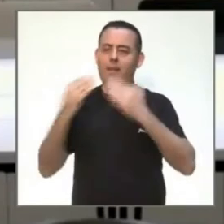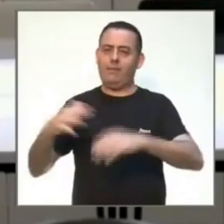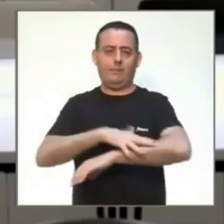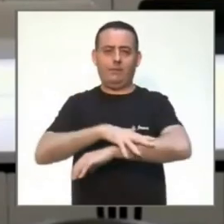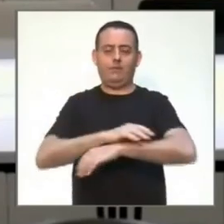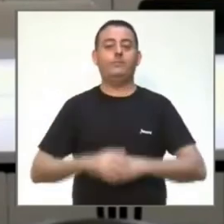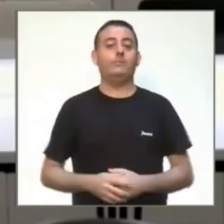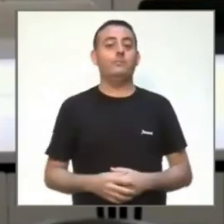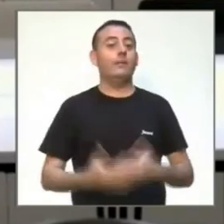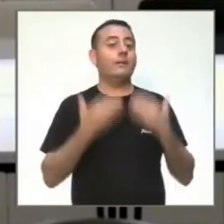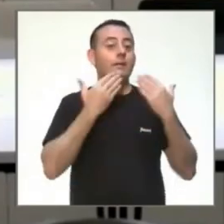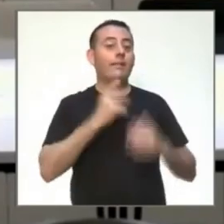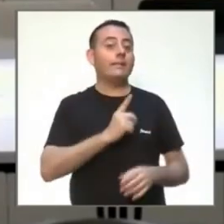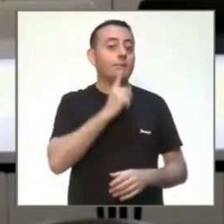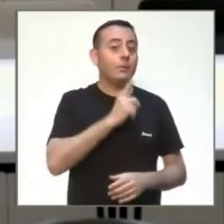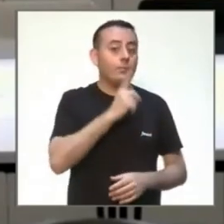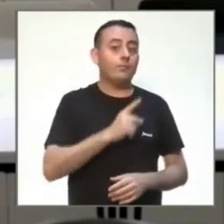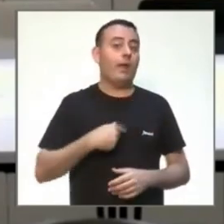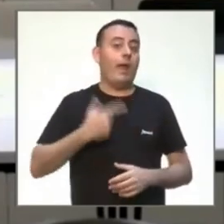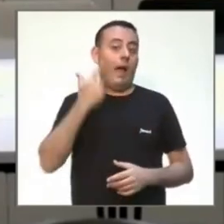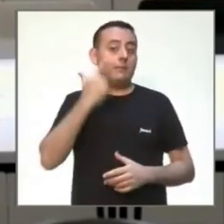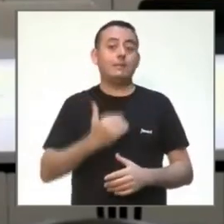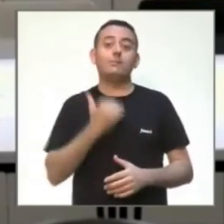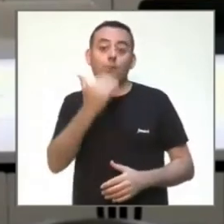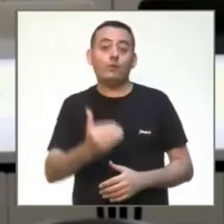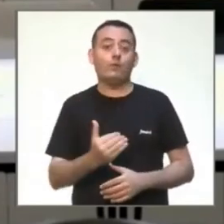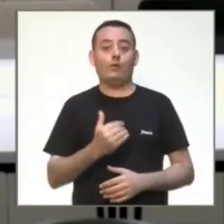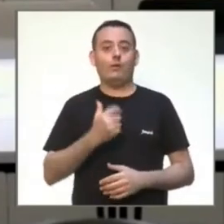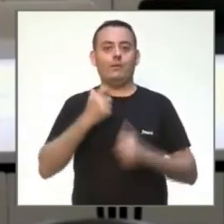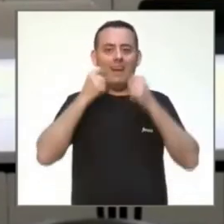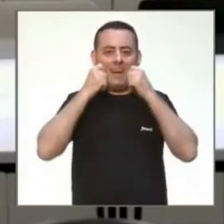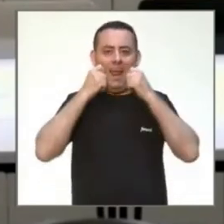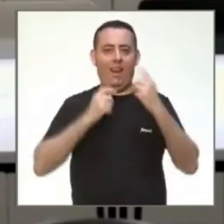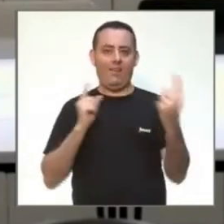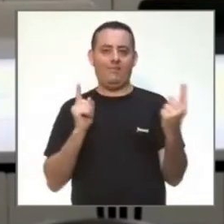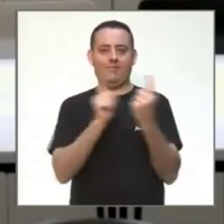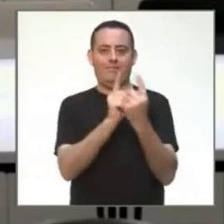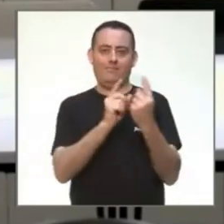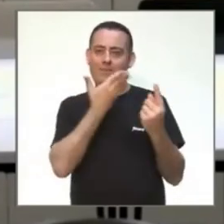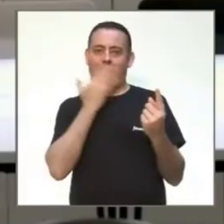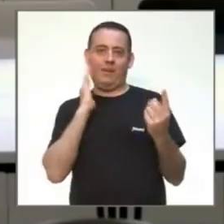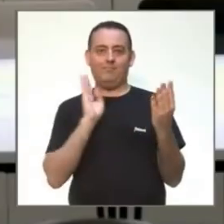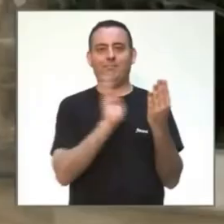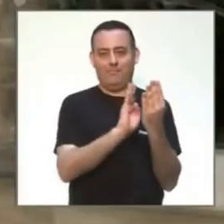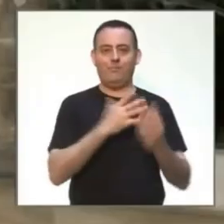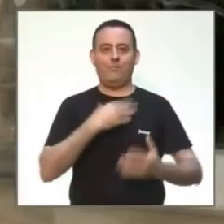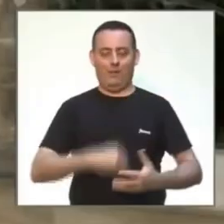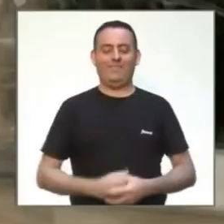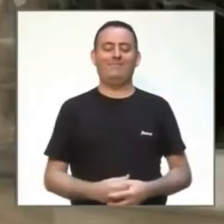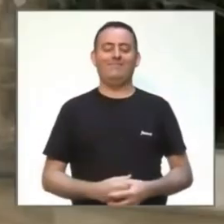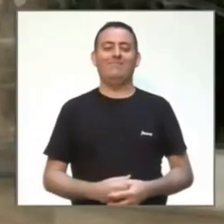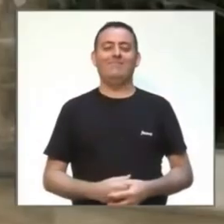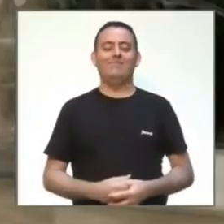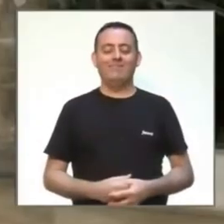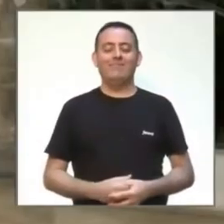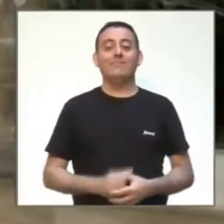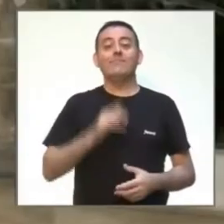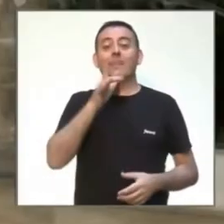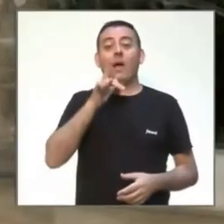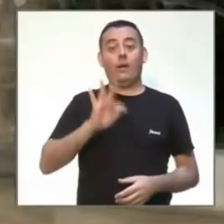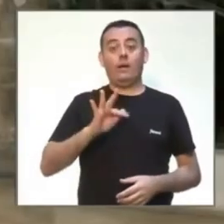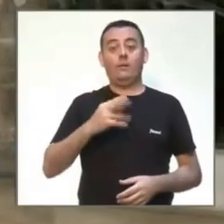Gracias, Chimo. A ver si nos vemos pronto en persona. Sí, pronto. Vamos ahora a pasar la palabra